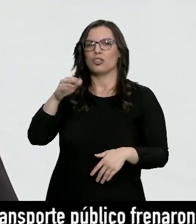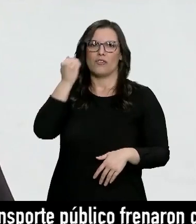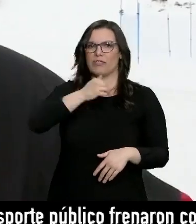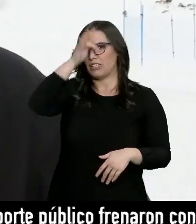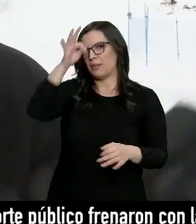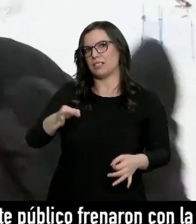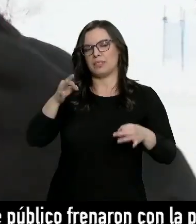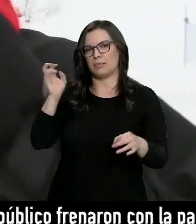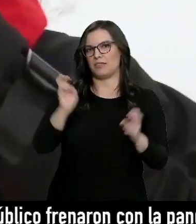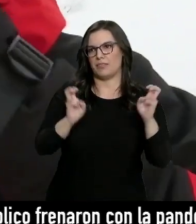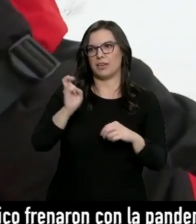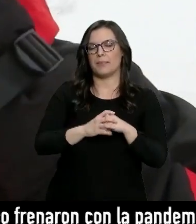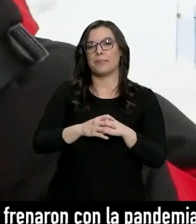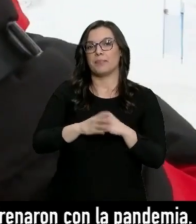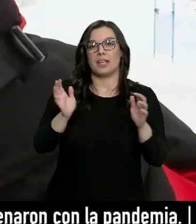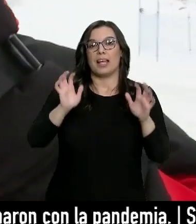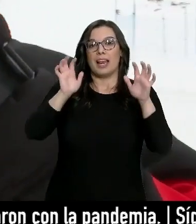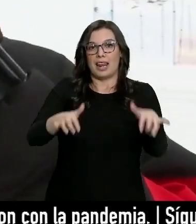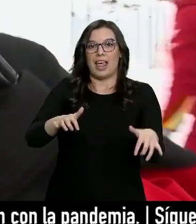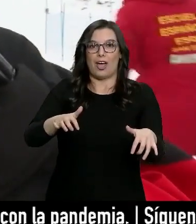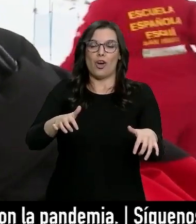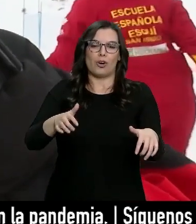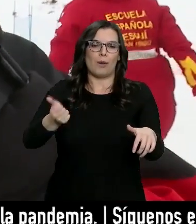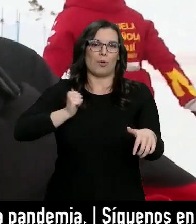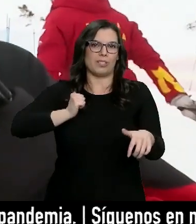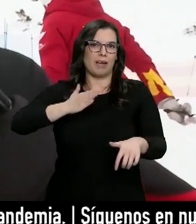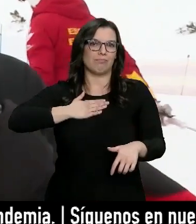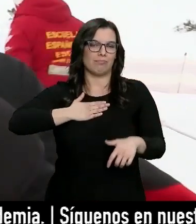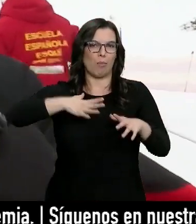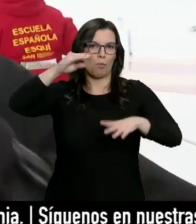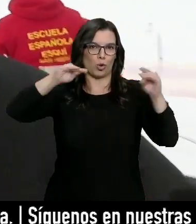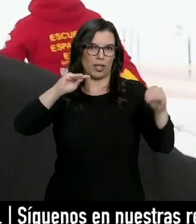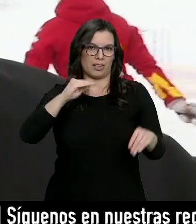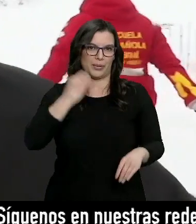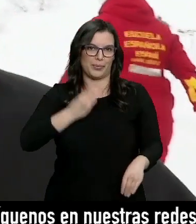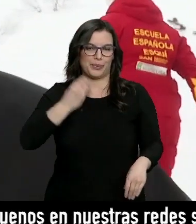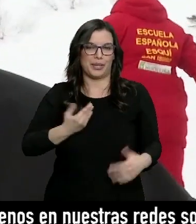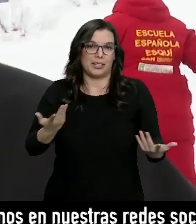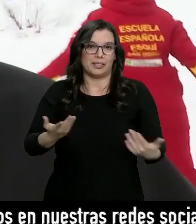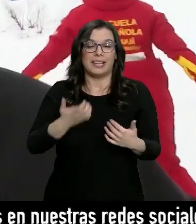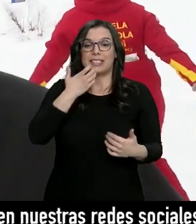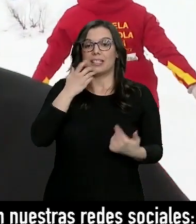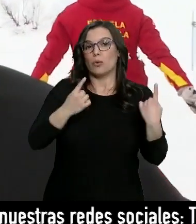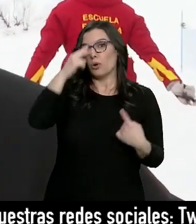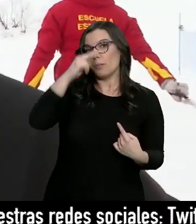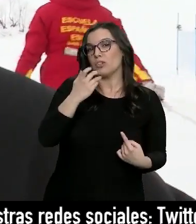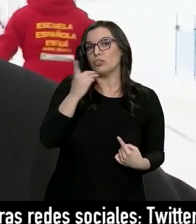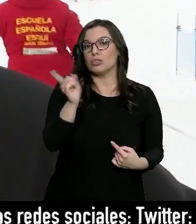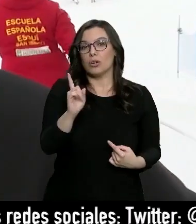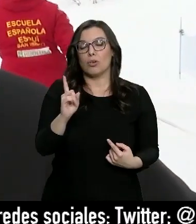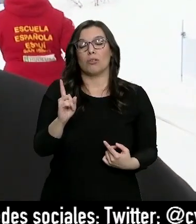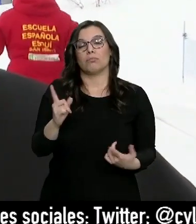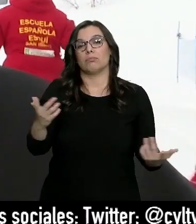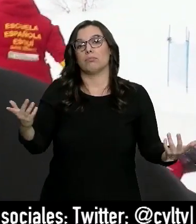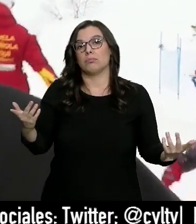de semana aquí estamos. Nos favorecen los de León, para eso tenemos la montaña que tenemos y bueno, pues eso. Los que lo respeten bien y los que no lo respeten,